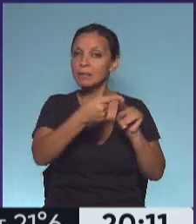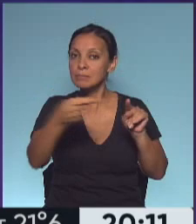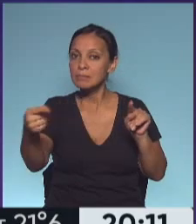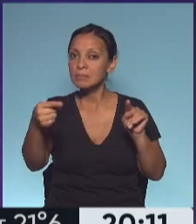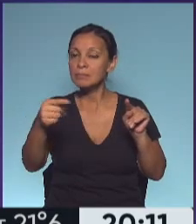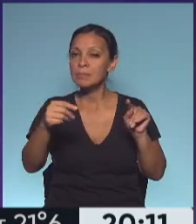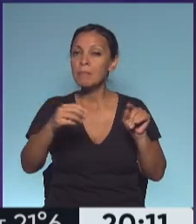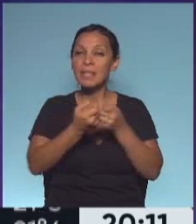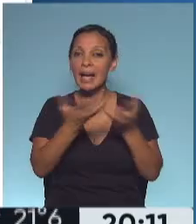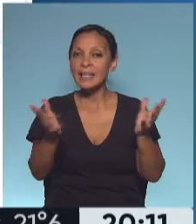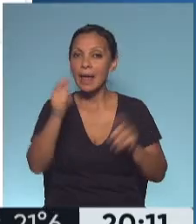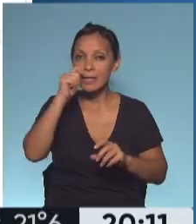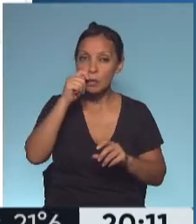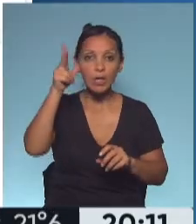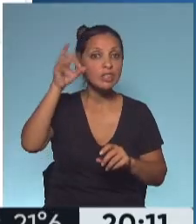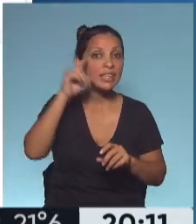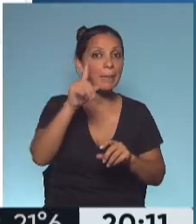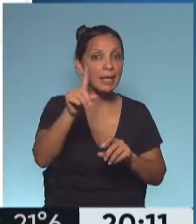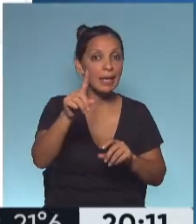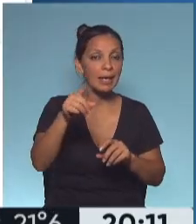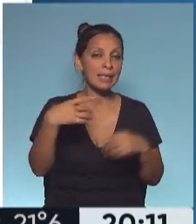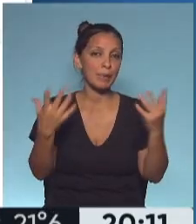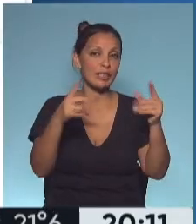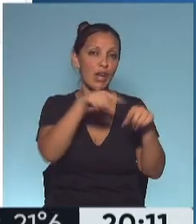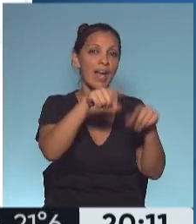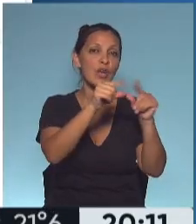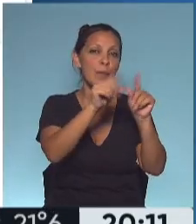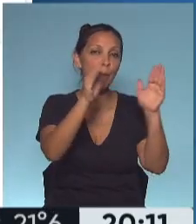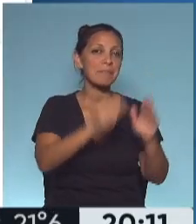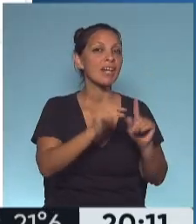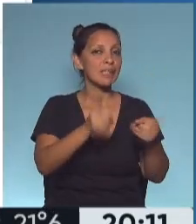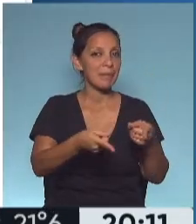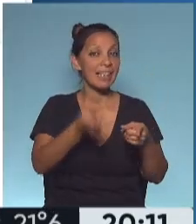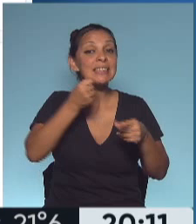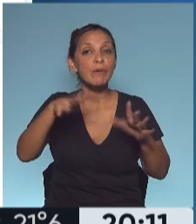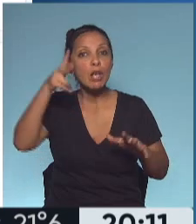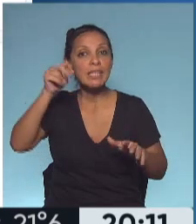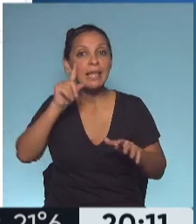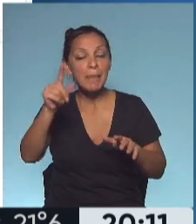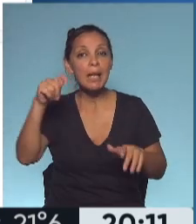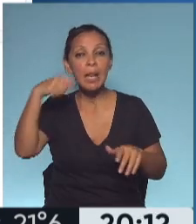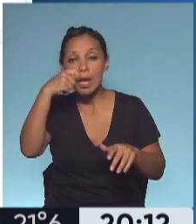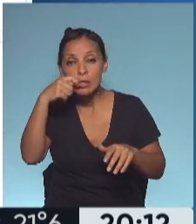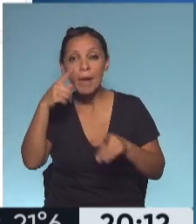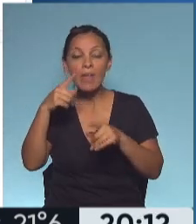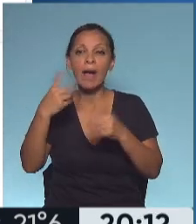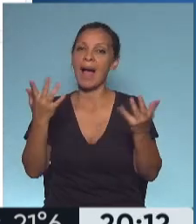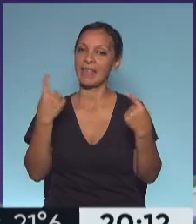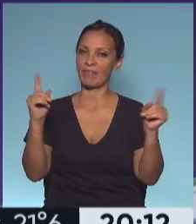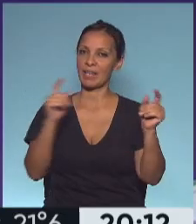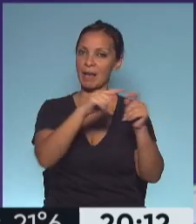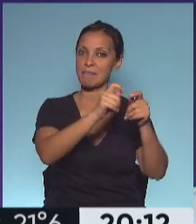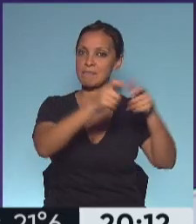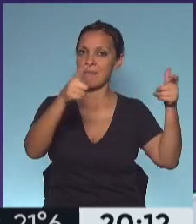80.000. Imagínate si se hubieran hecho 80.000 testeos en el día de hoy. Este número sería muy diferente porque estamos